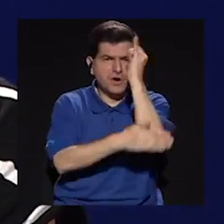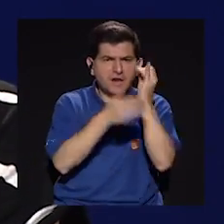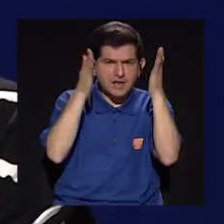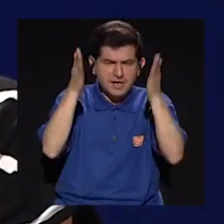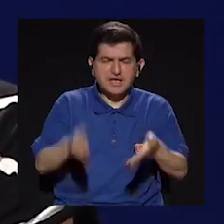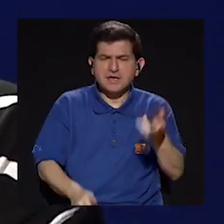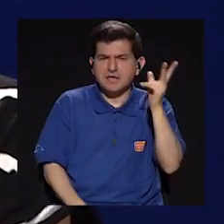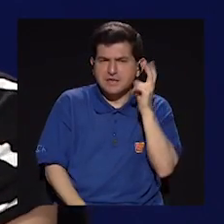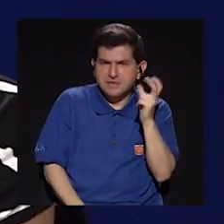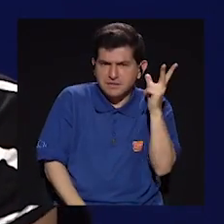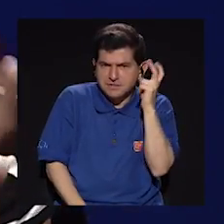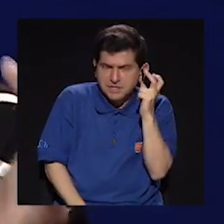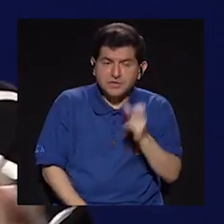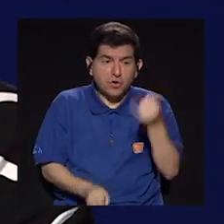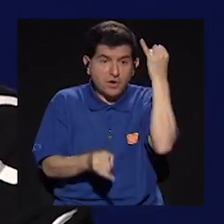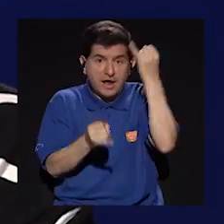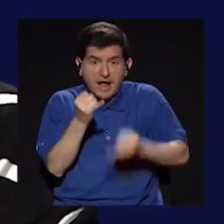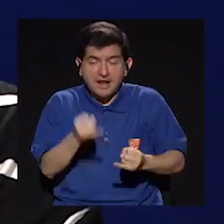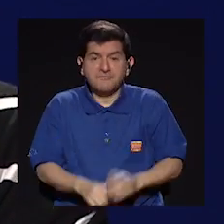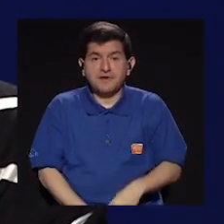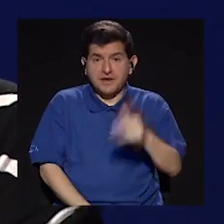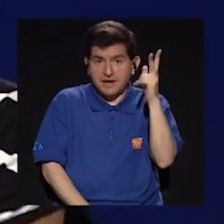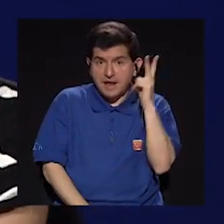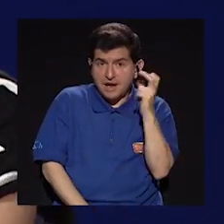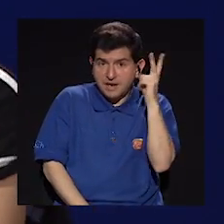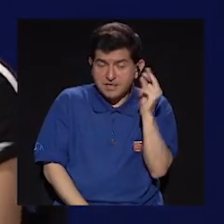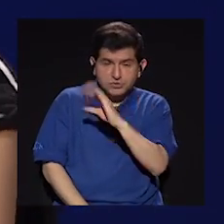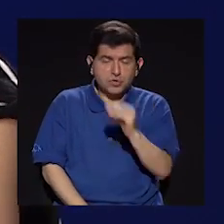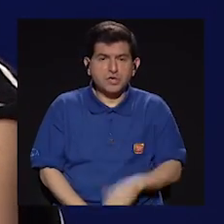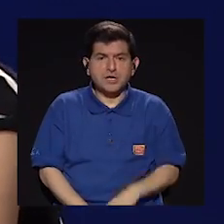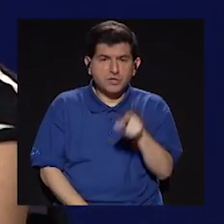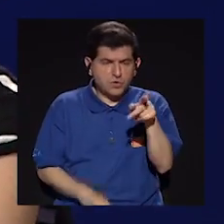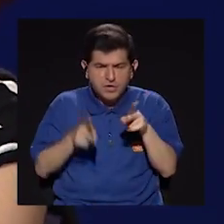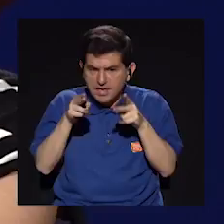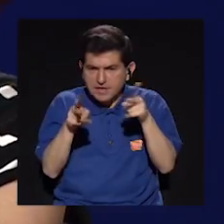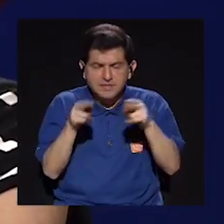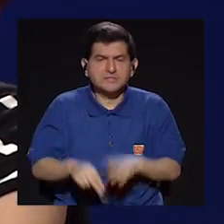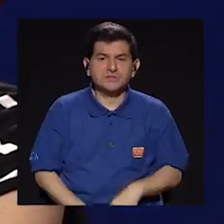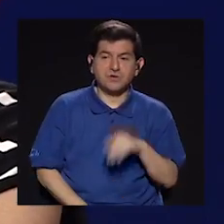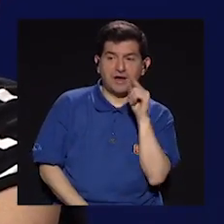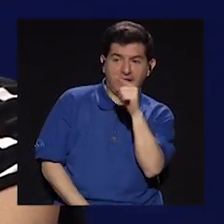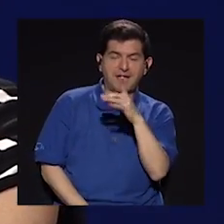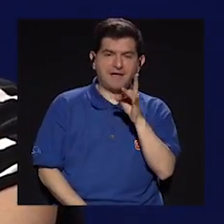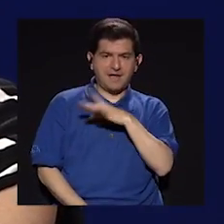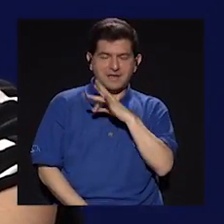diseñador de sonido, o como que al final termina haciendo el sonido y el montaje en Chile.